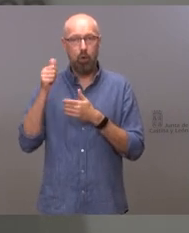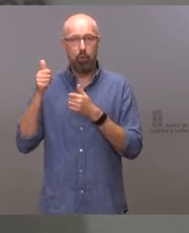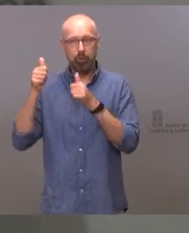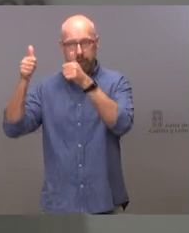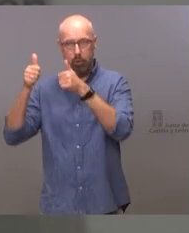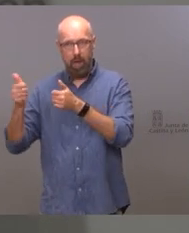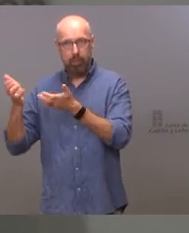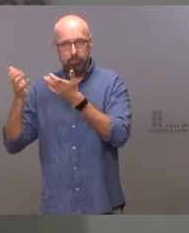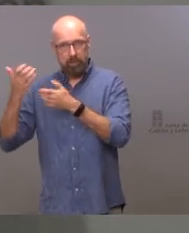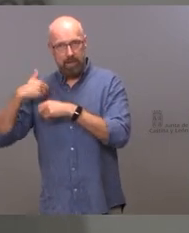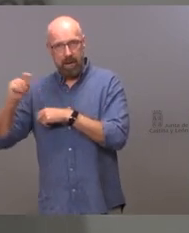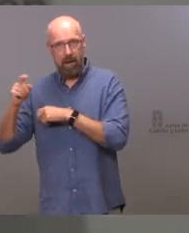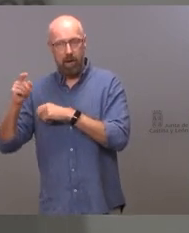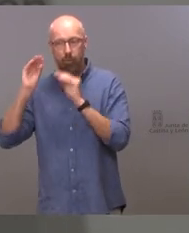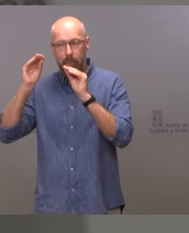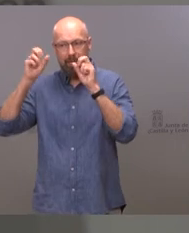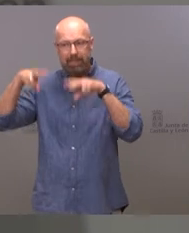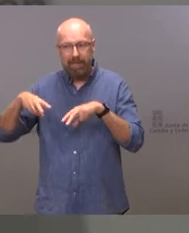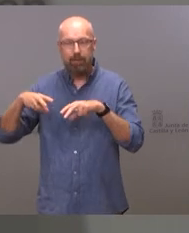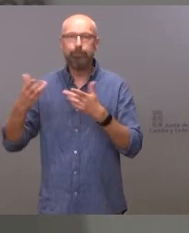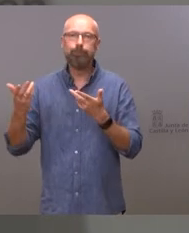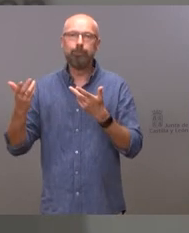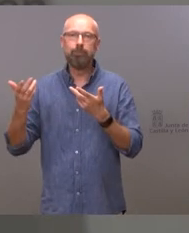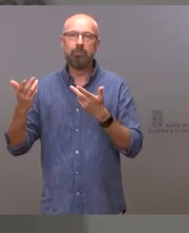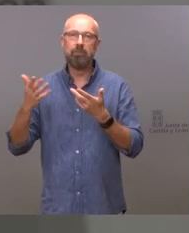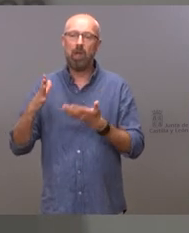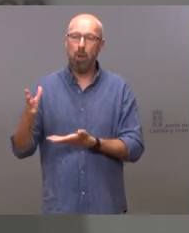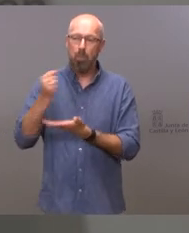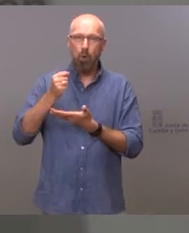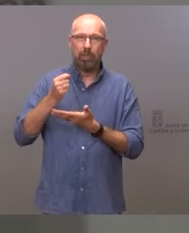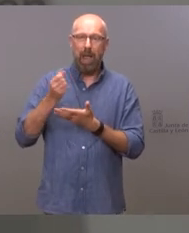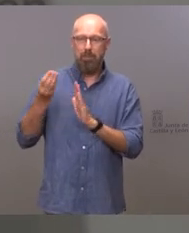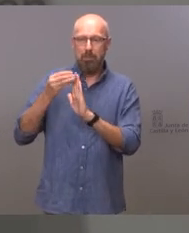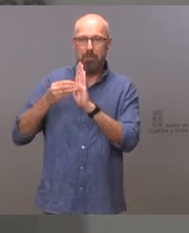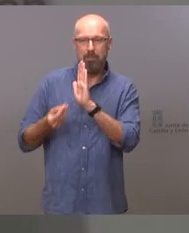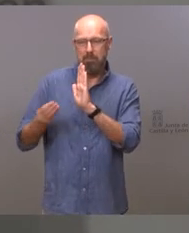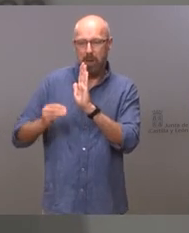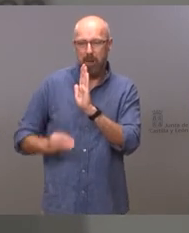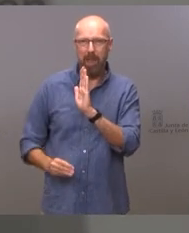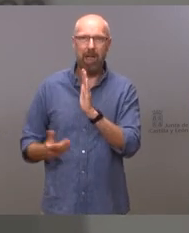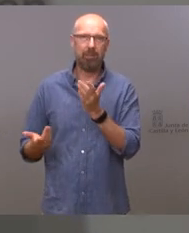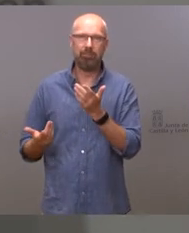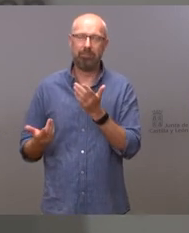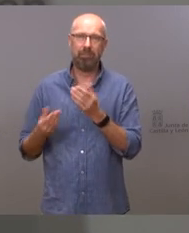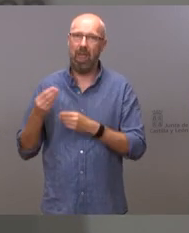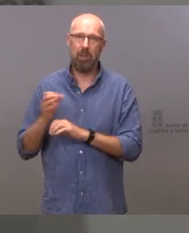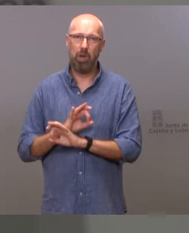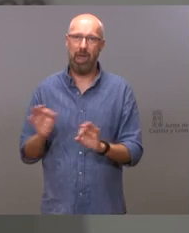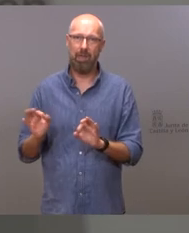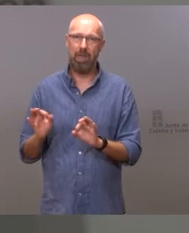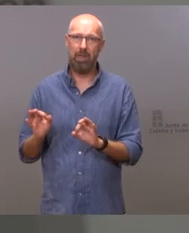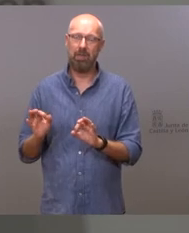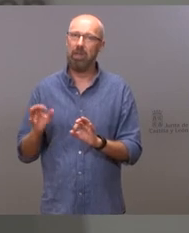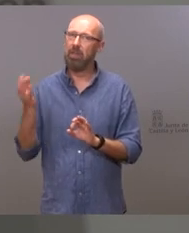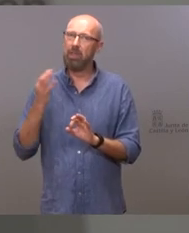no hacemos nada incrementando la bolsa de estudiantes sin formación si no le damos